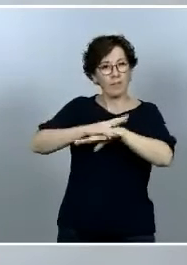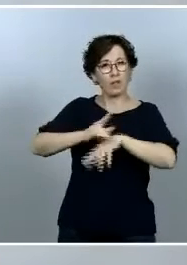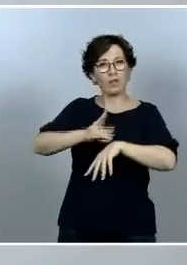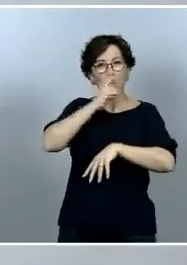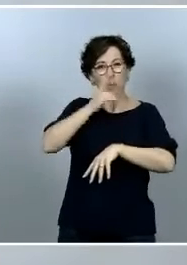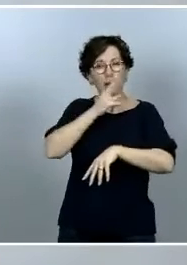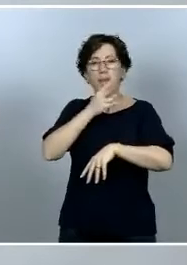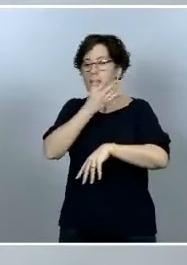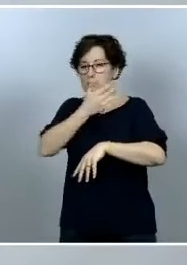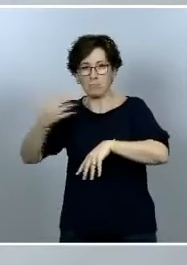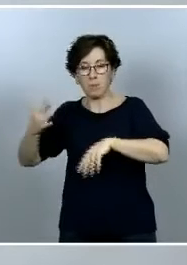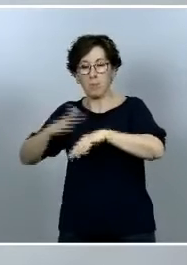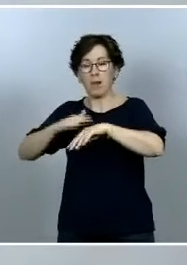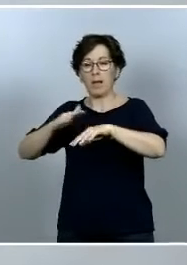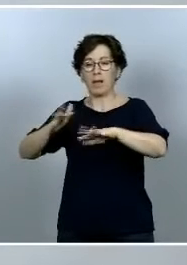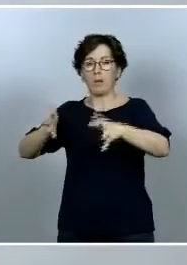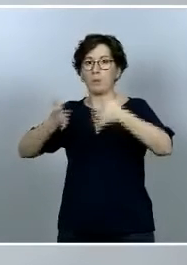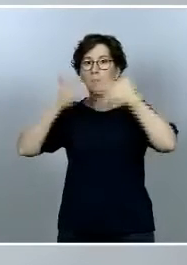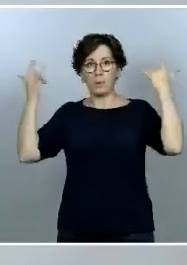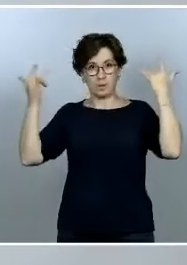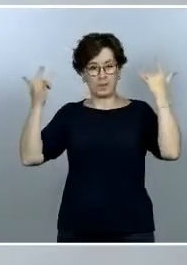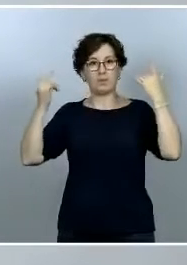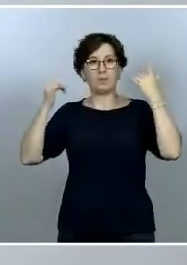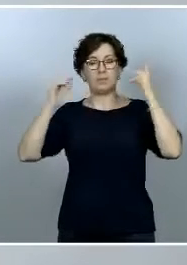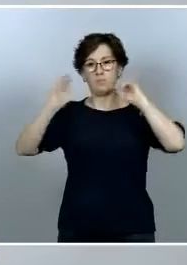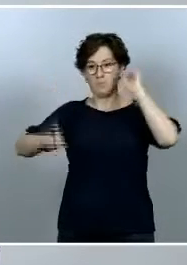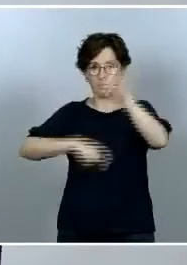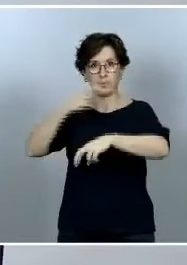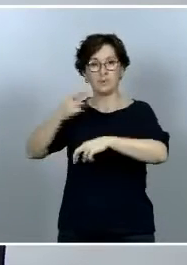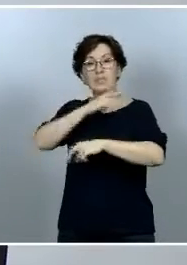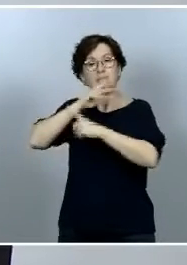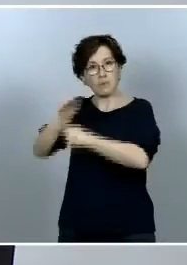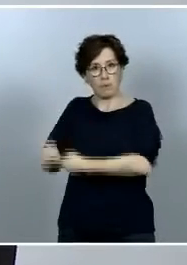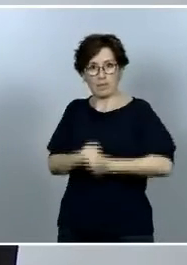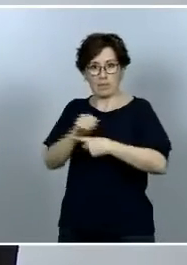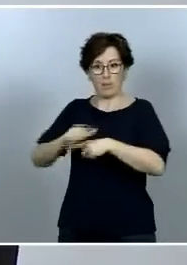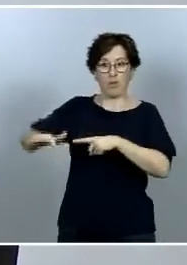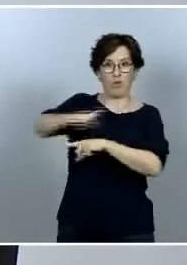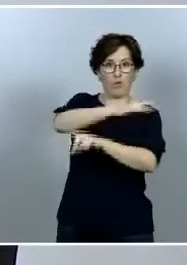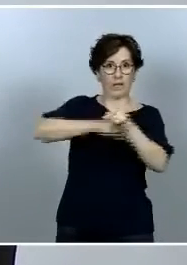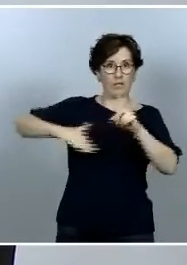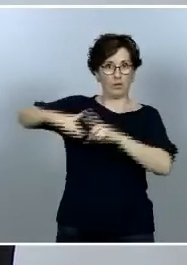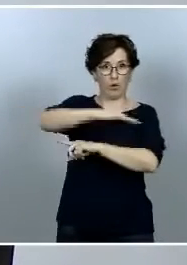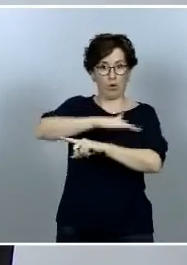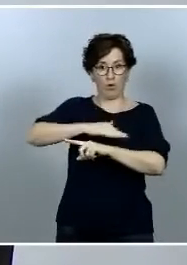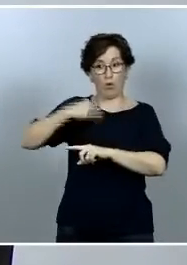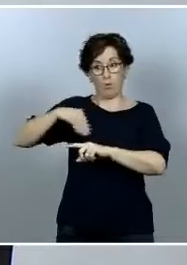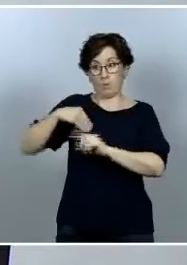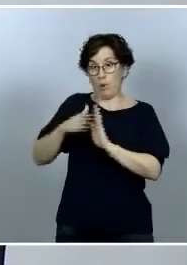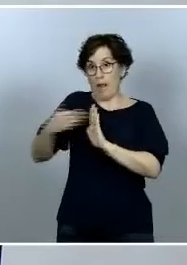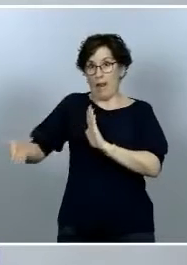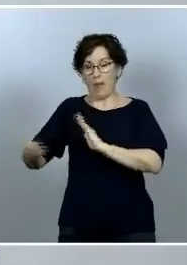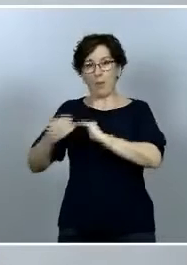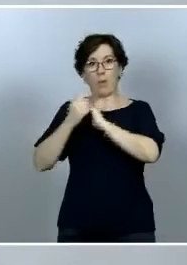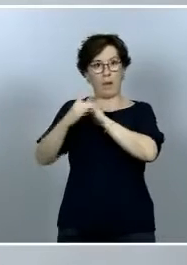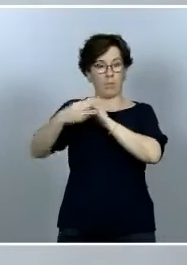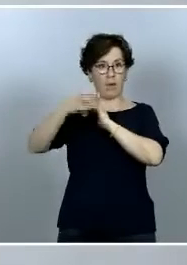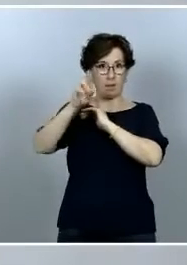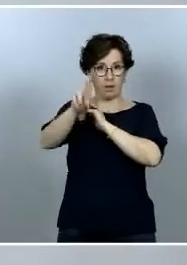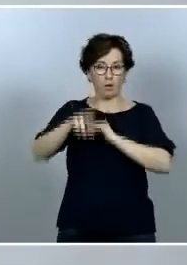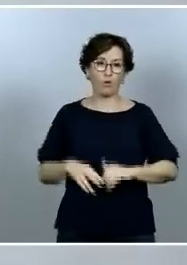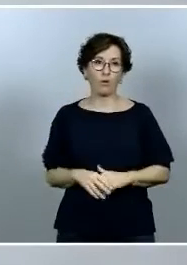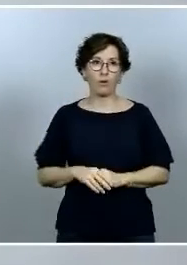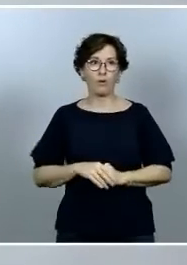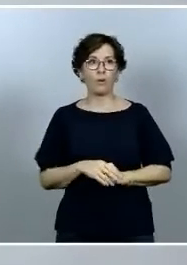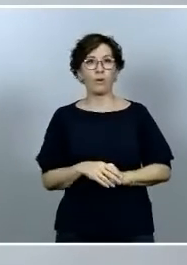restauración una correcta preservación del entorno próximo al mar menor trabajamos también con